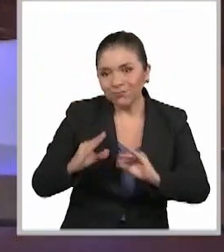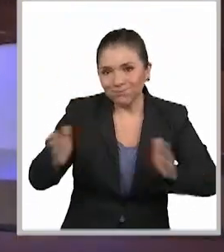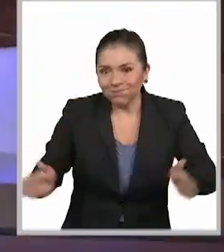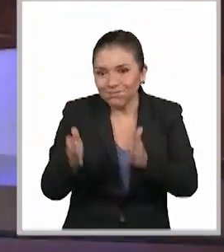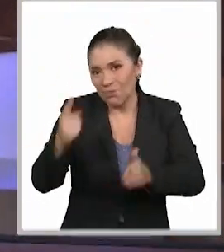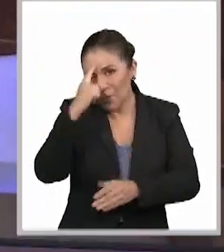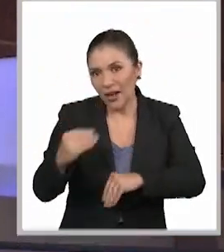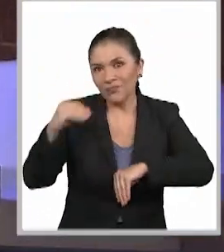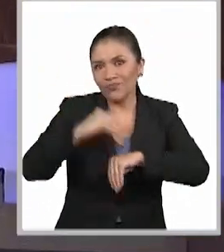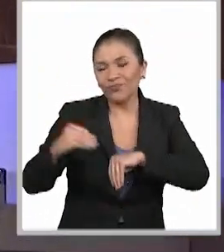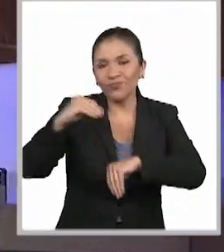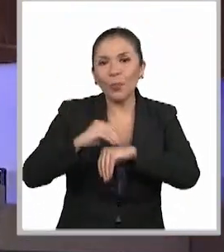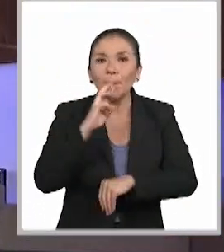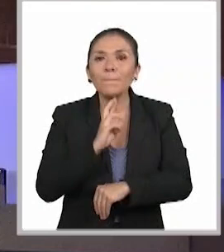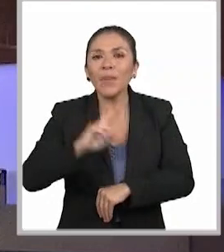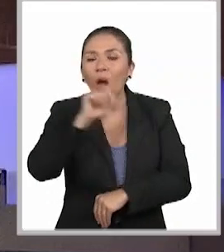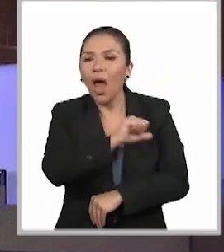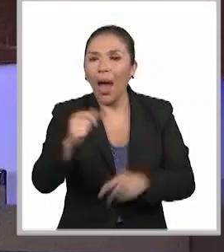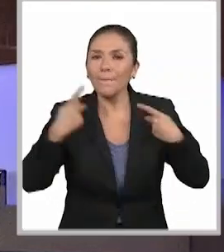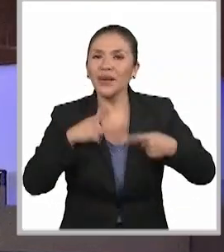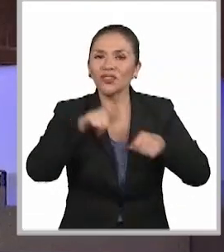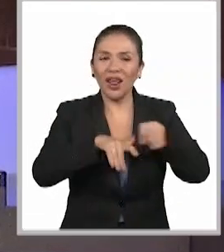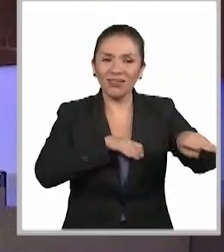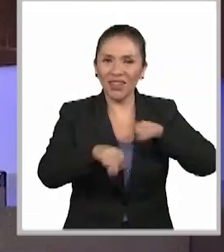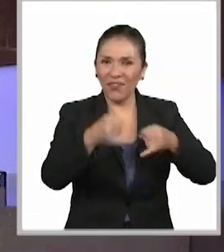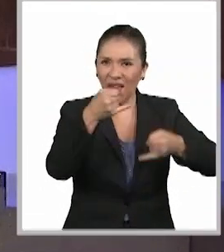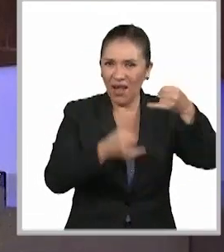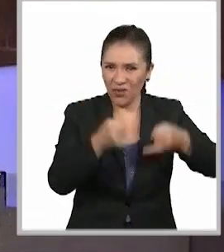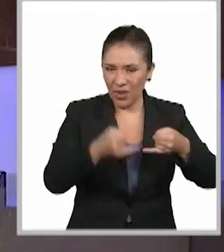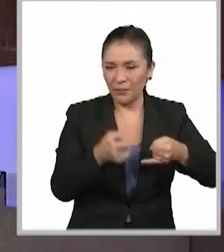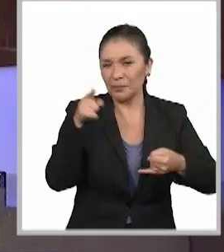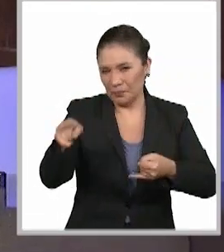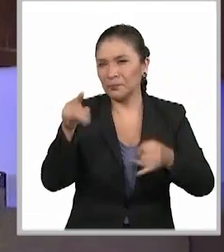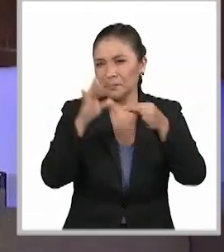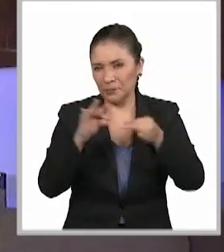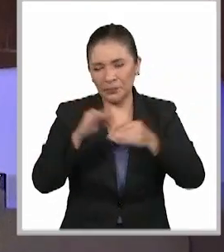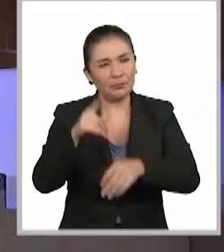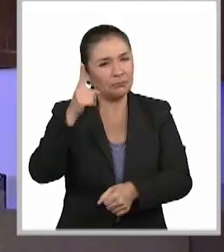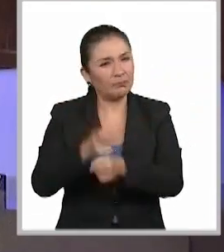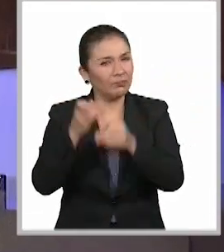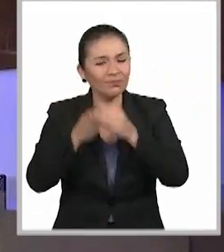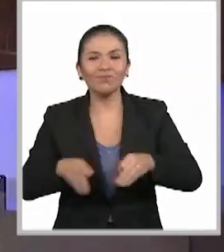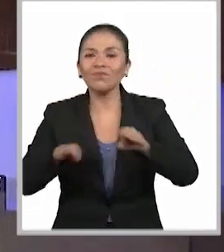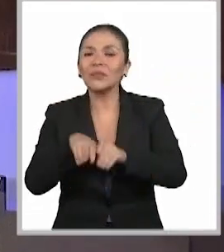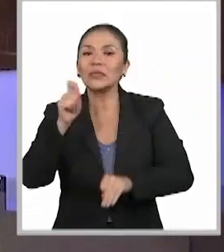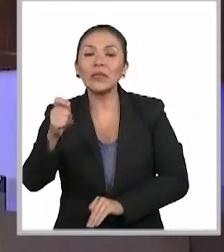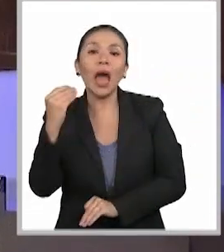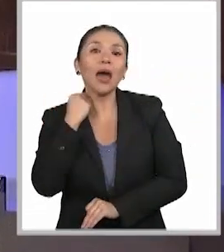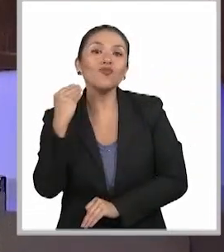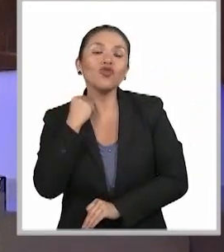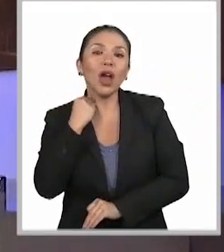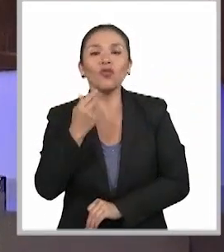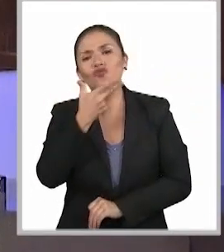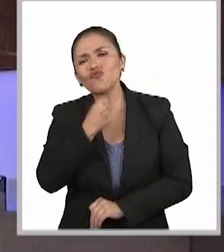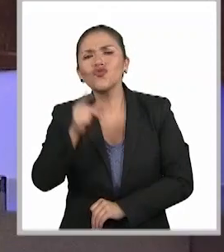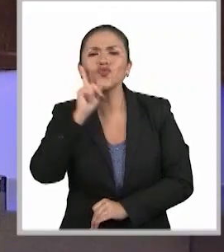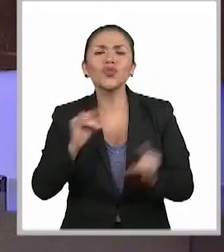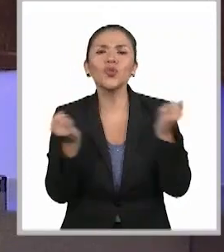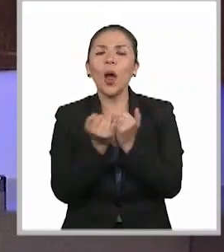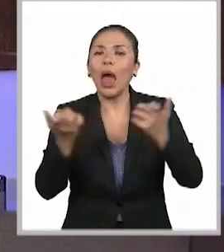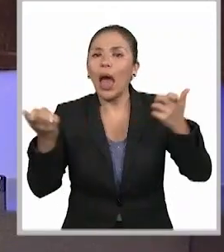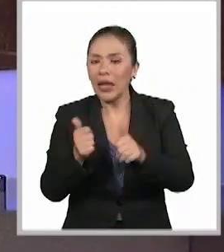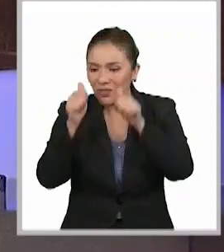y construir también en el personal jurisdiccional. Así hace énfasis particularmente abogados y abogados que se